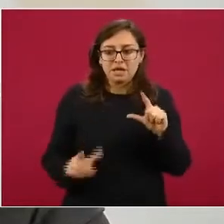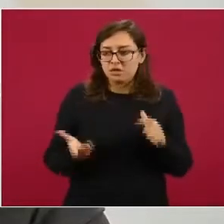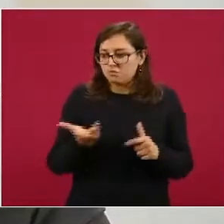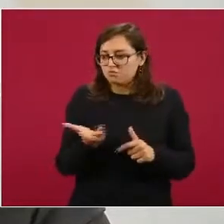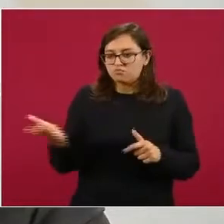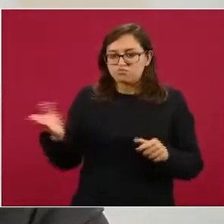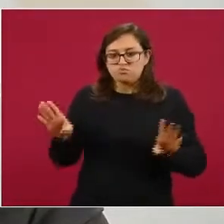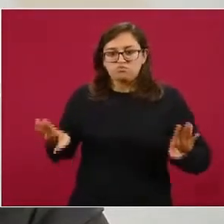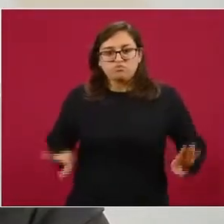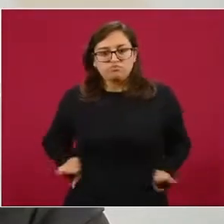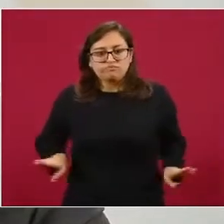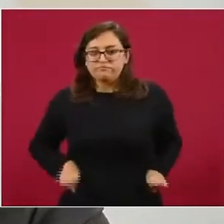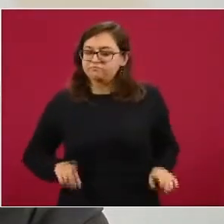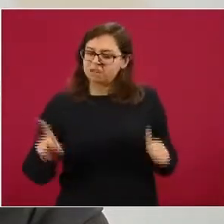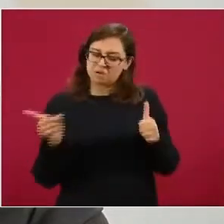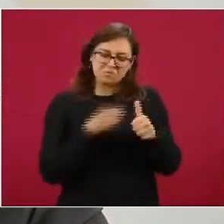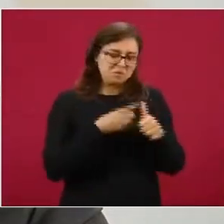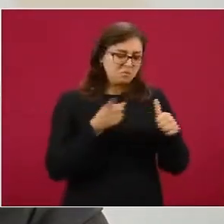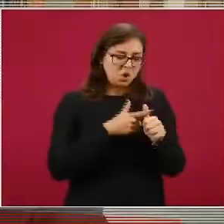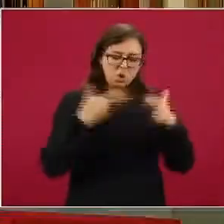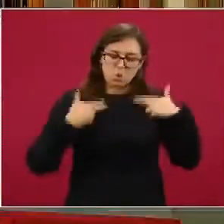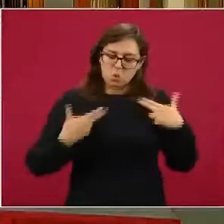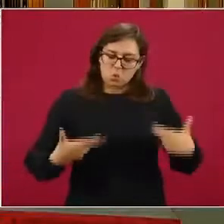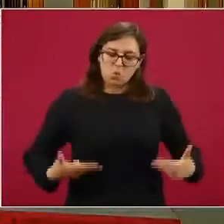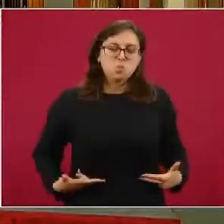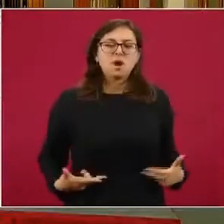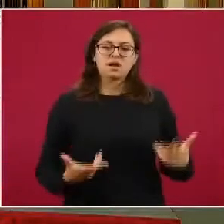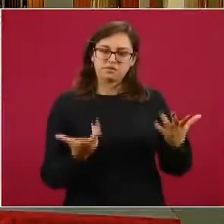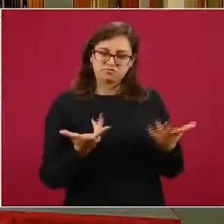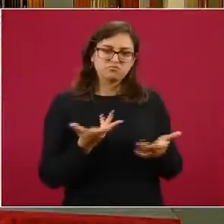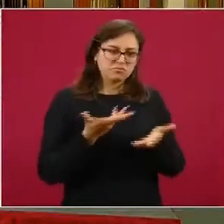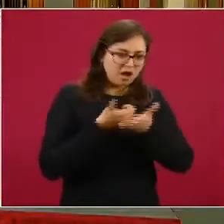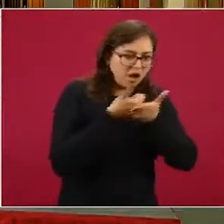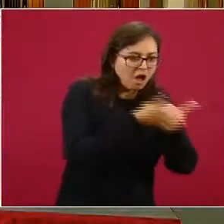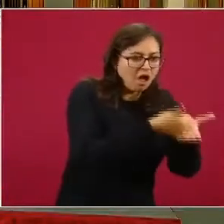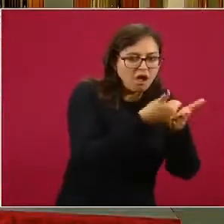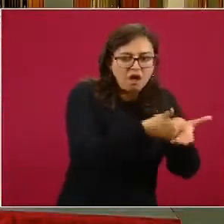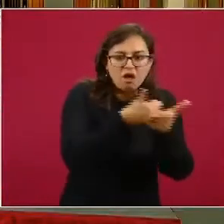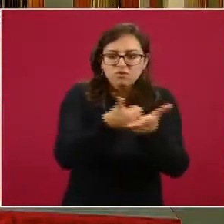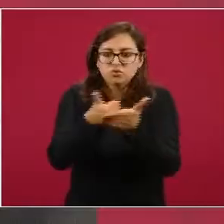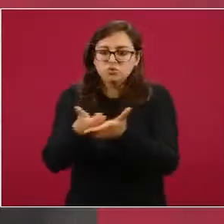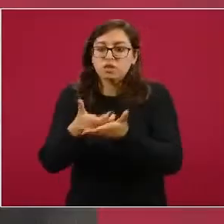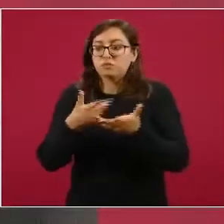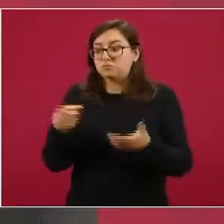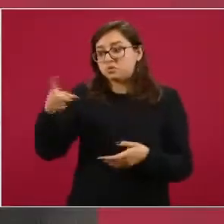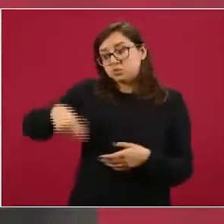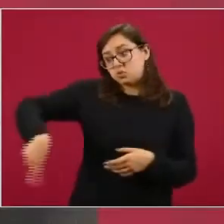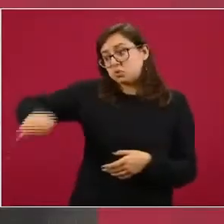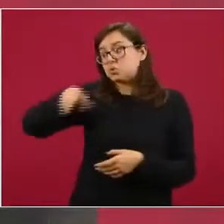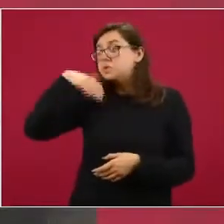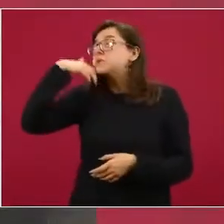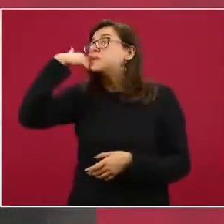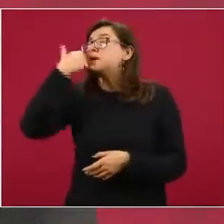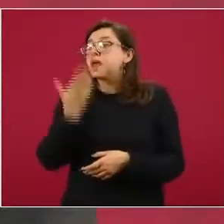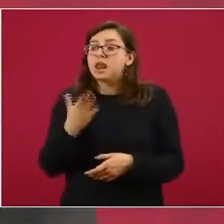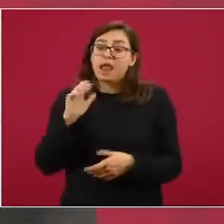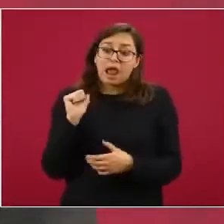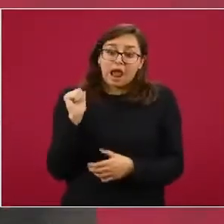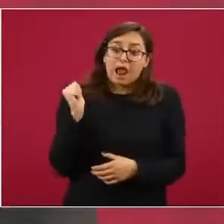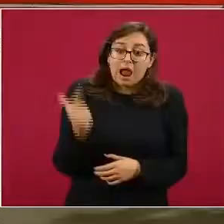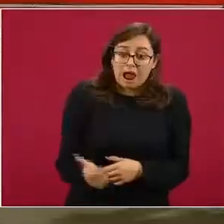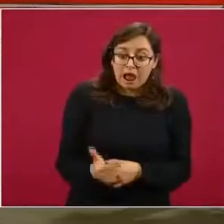la condición humanista de la formación y que decidan dedicar algún tiempo de su formación, de su